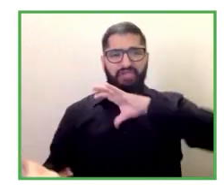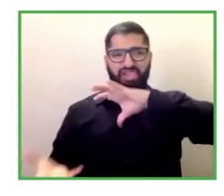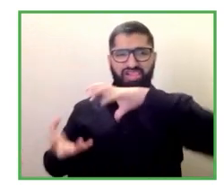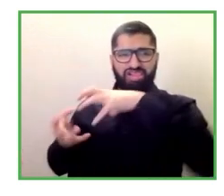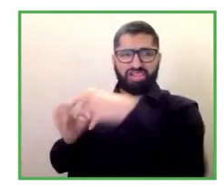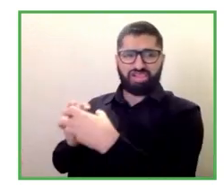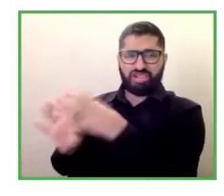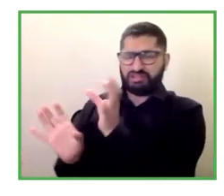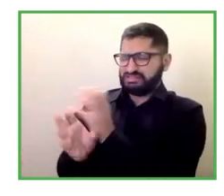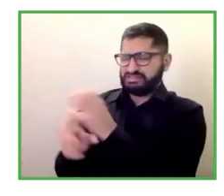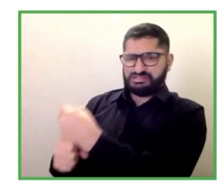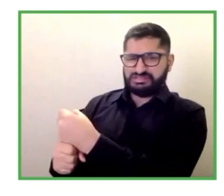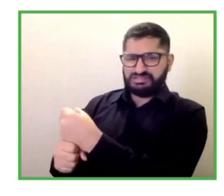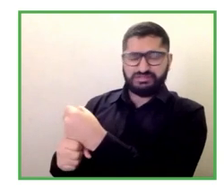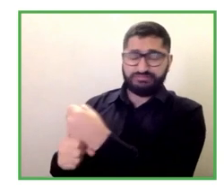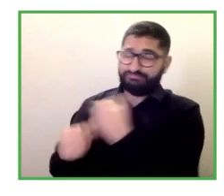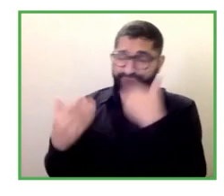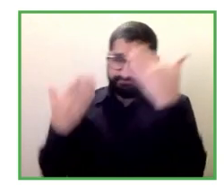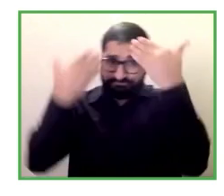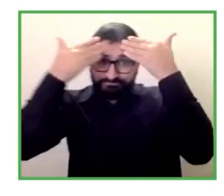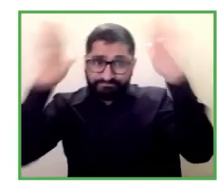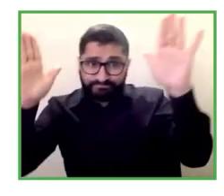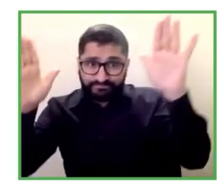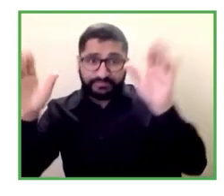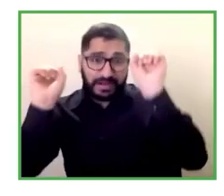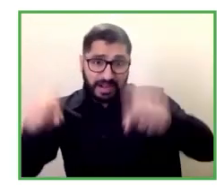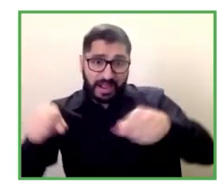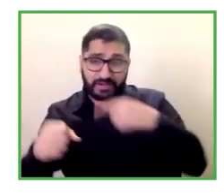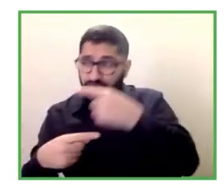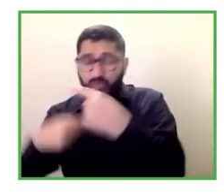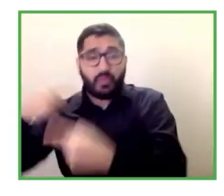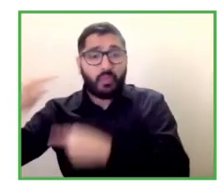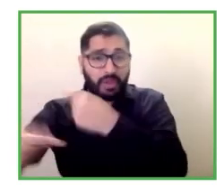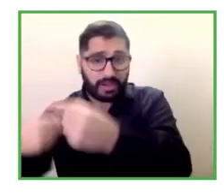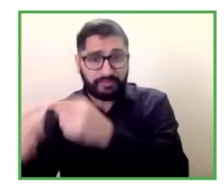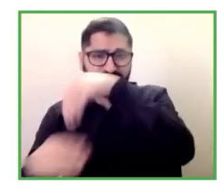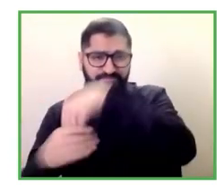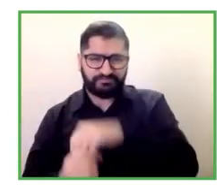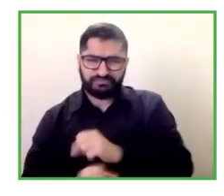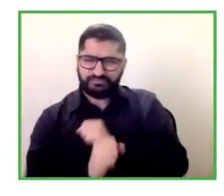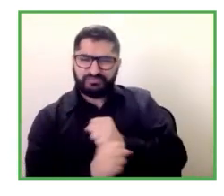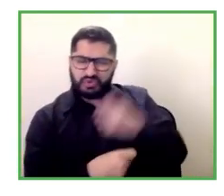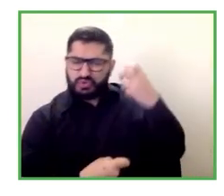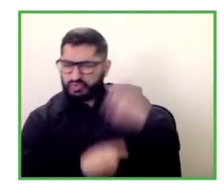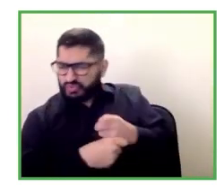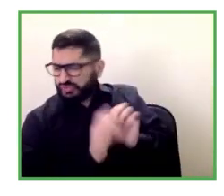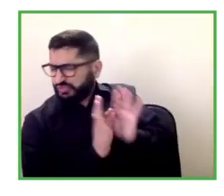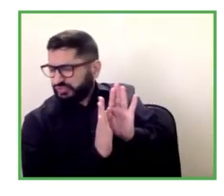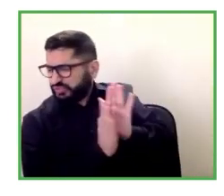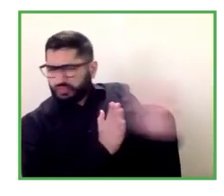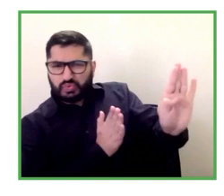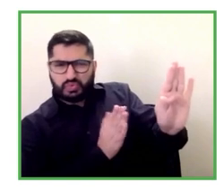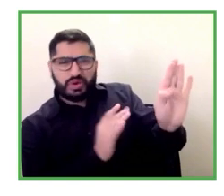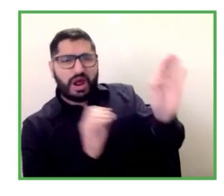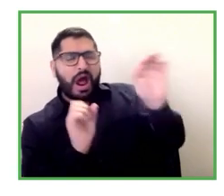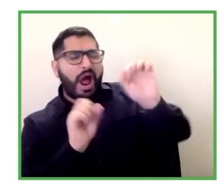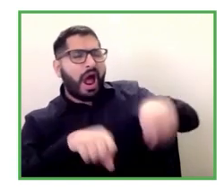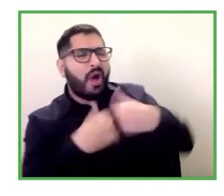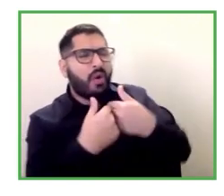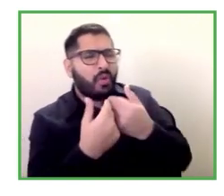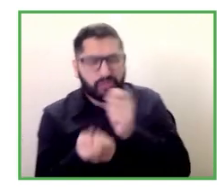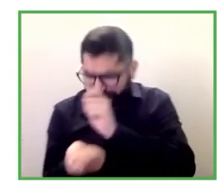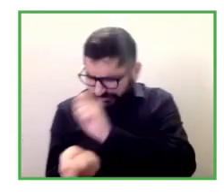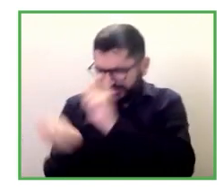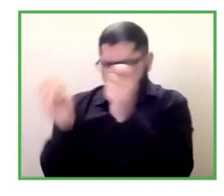conseguido hacer esa resistencia el apoyo que se presta por parte de los profesionales de APSA es muy importante el